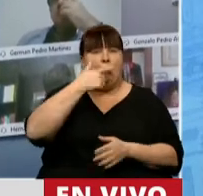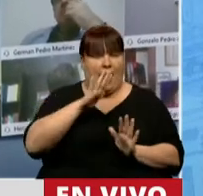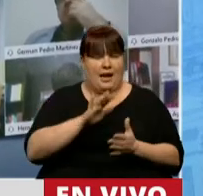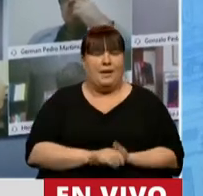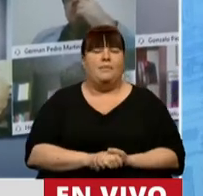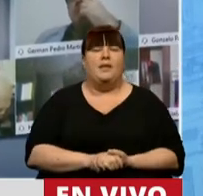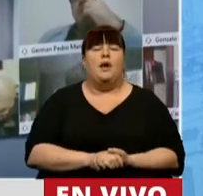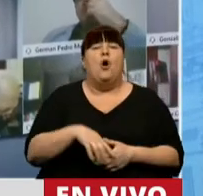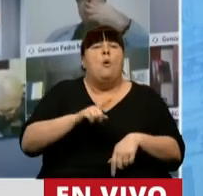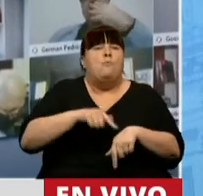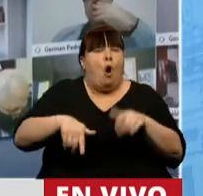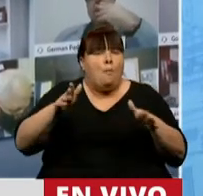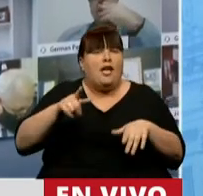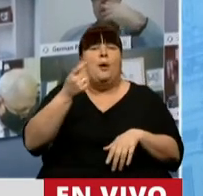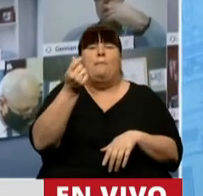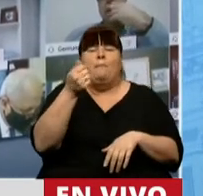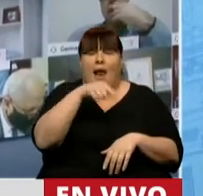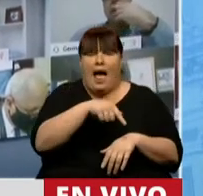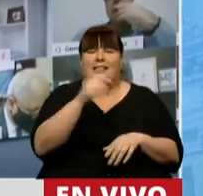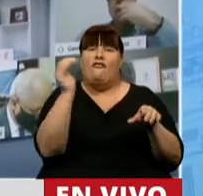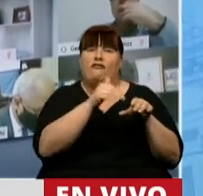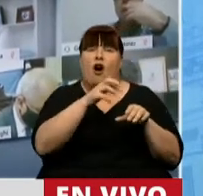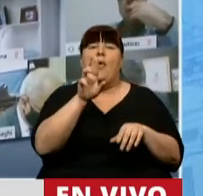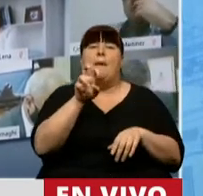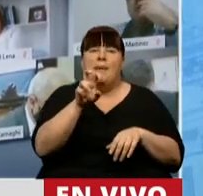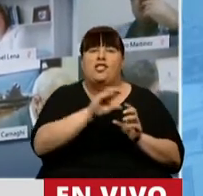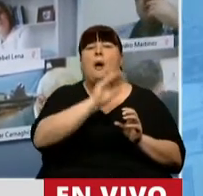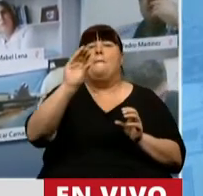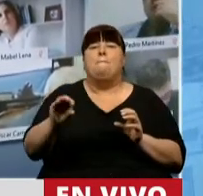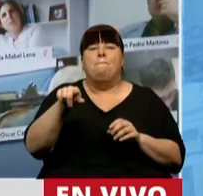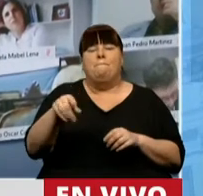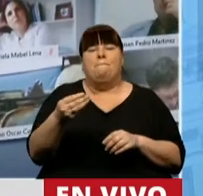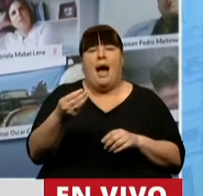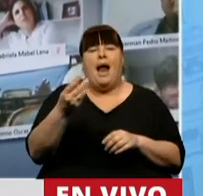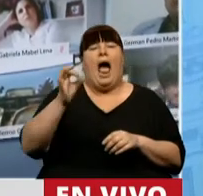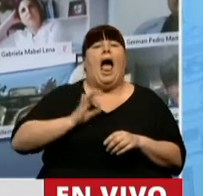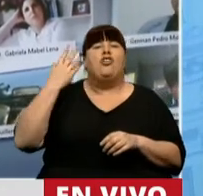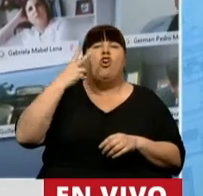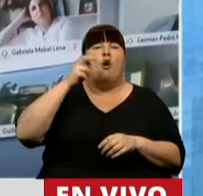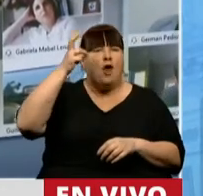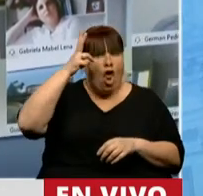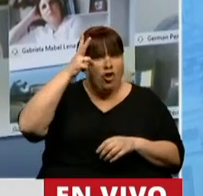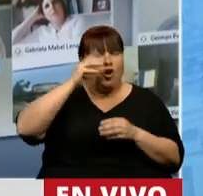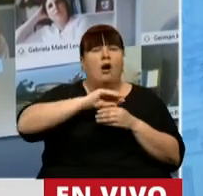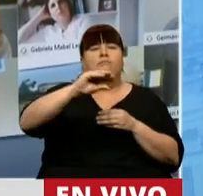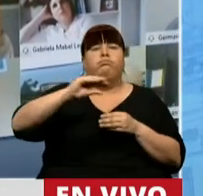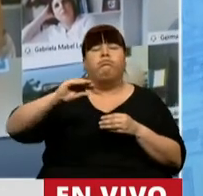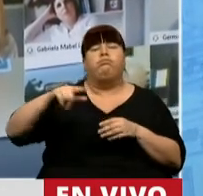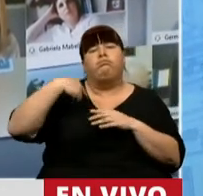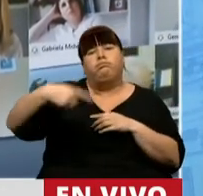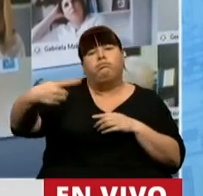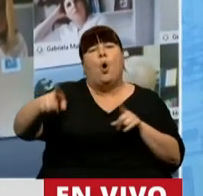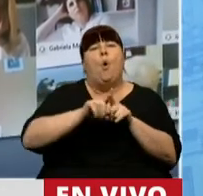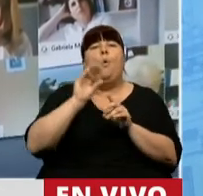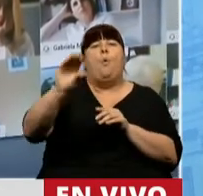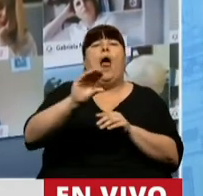por el momento el valor de los activos de los fondos de pensiones transferidos en 2008 se distribuirá a lo largo del tiempo